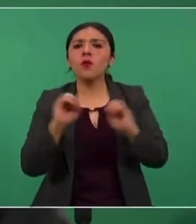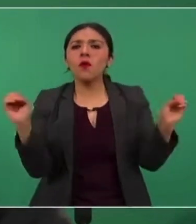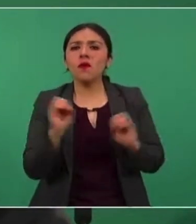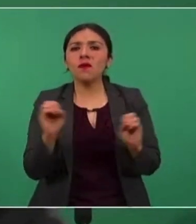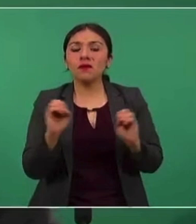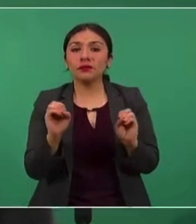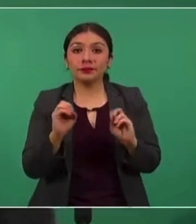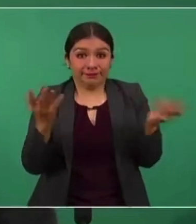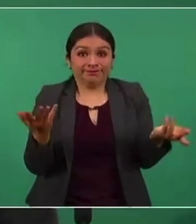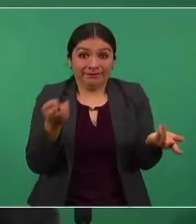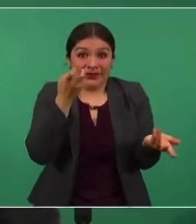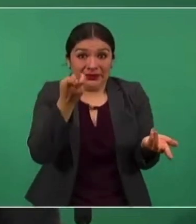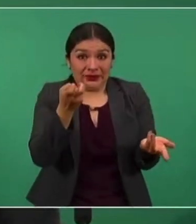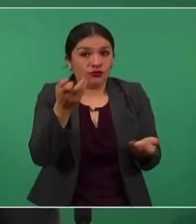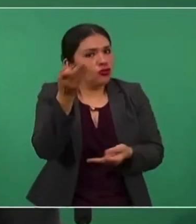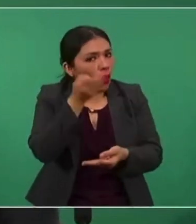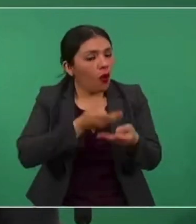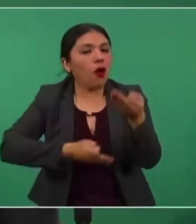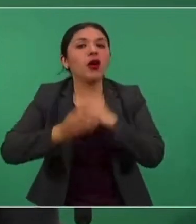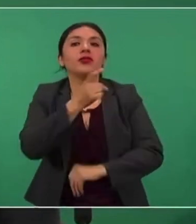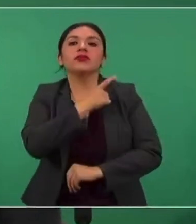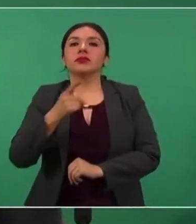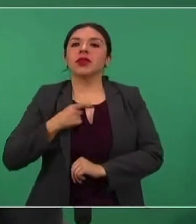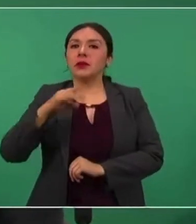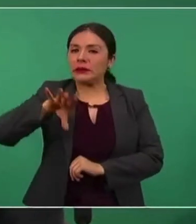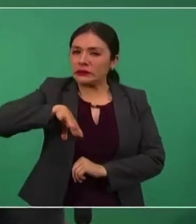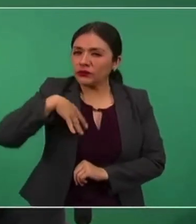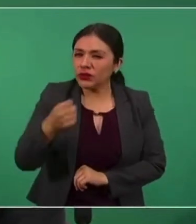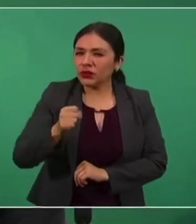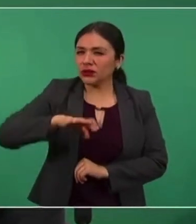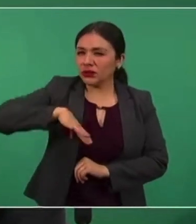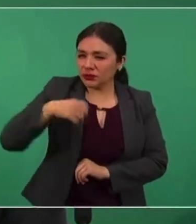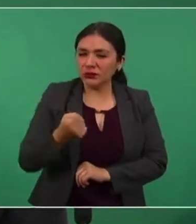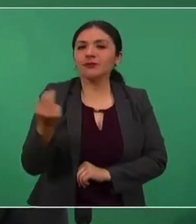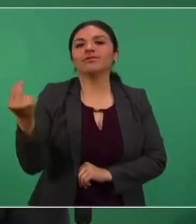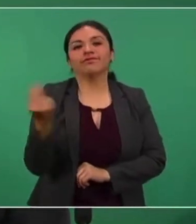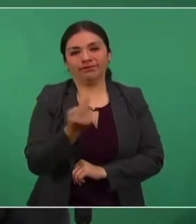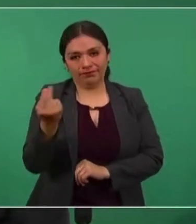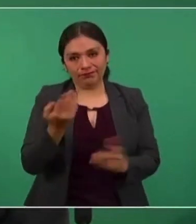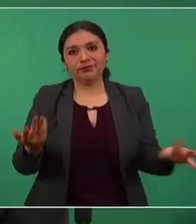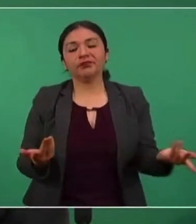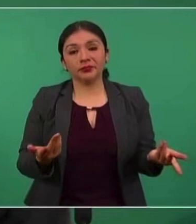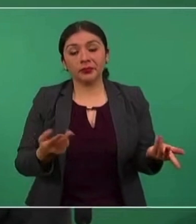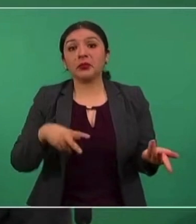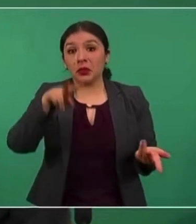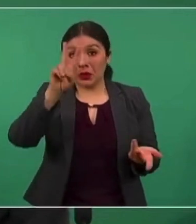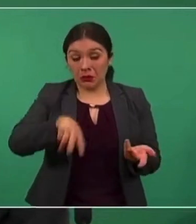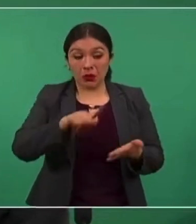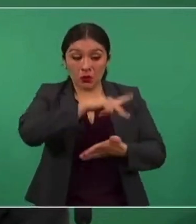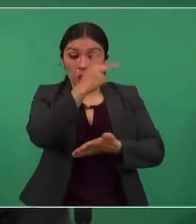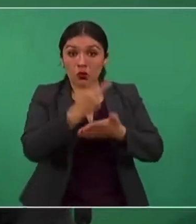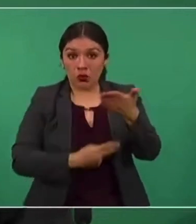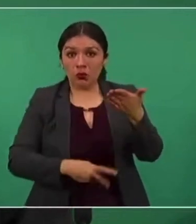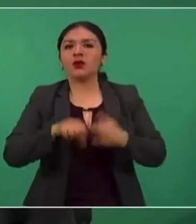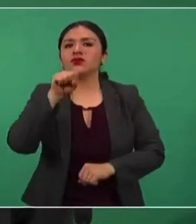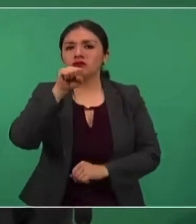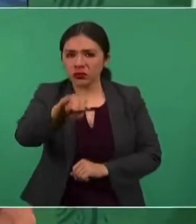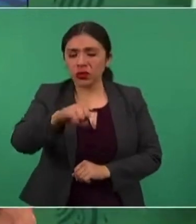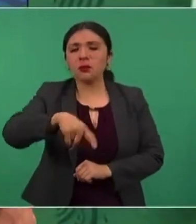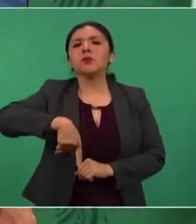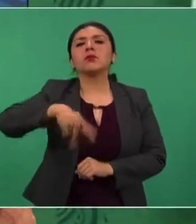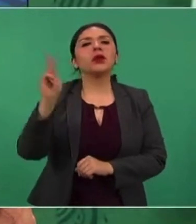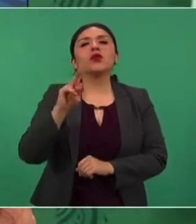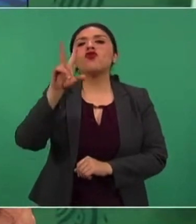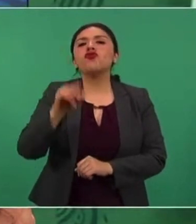Entonces, todos tenemos que hacer un esfuerzo. Entonces, sí el programa, pero no es, ver,